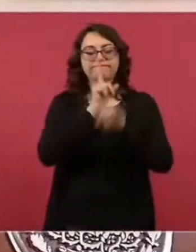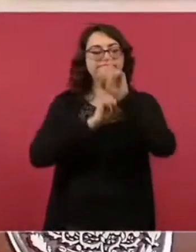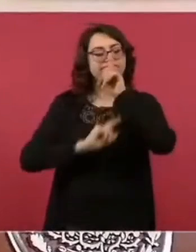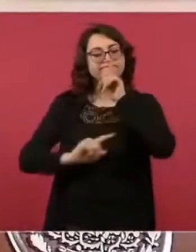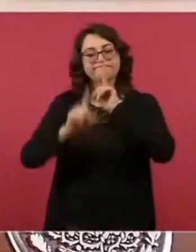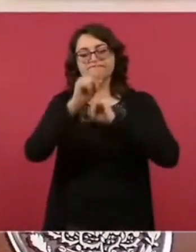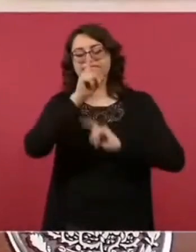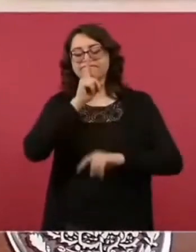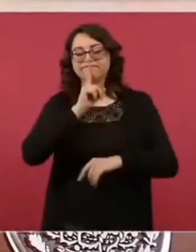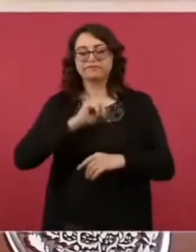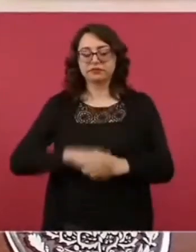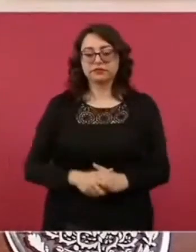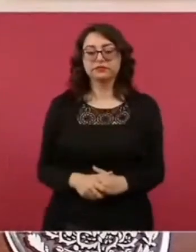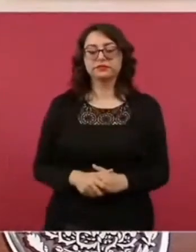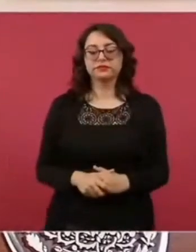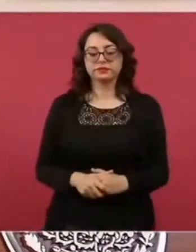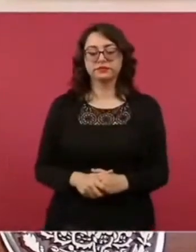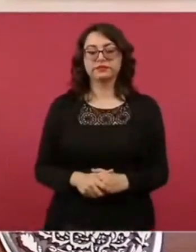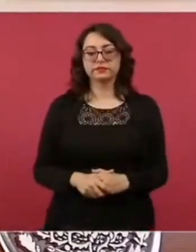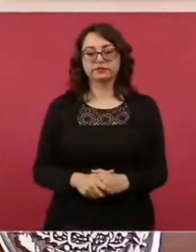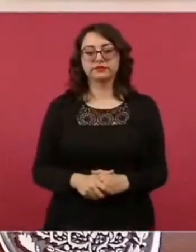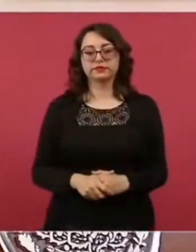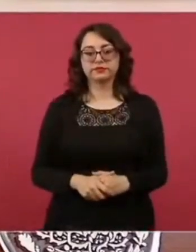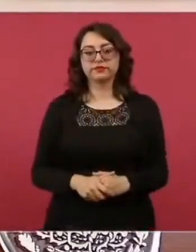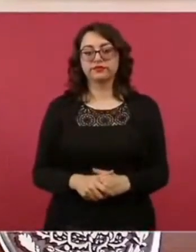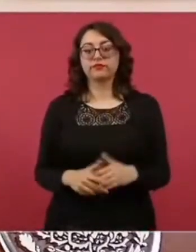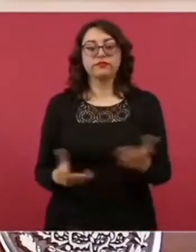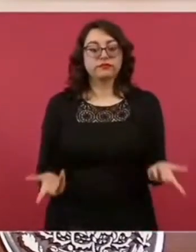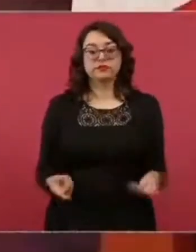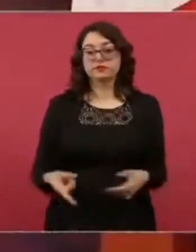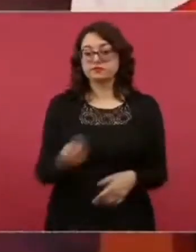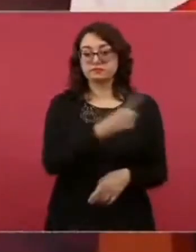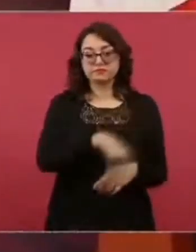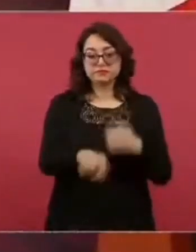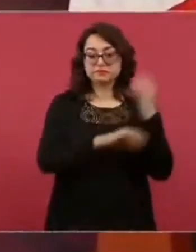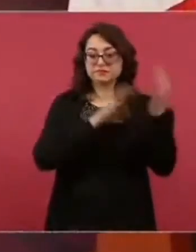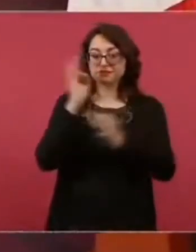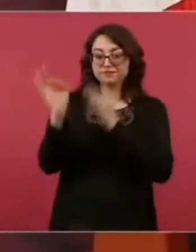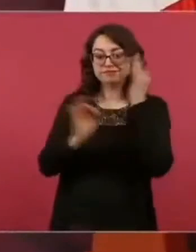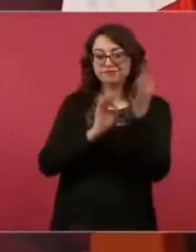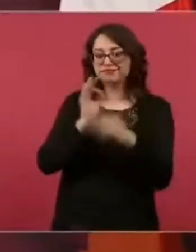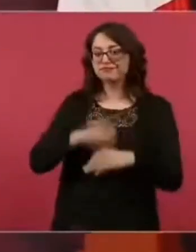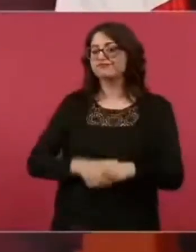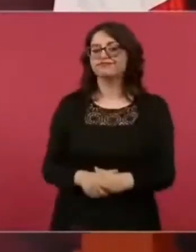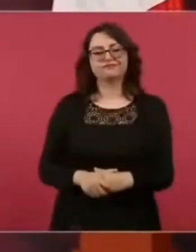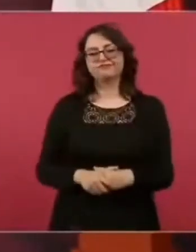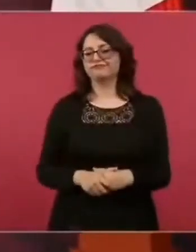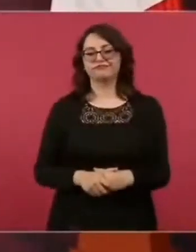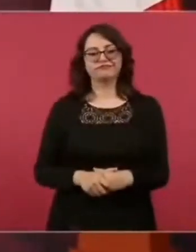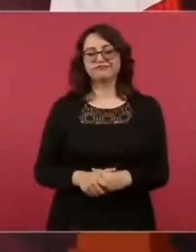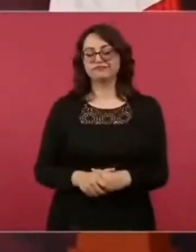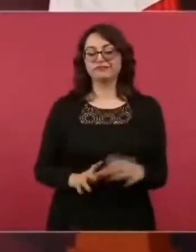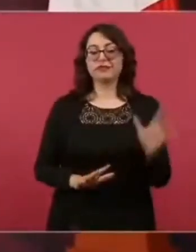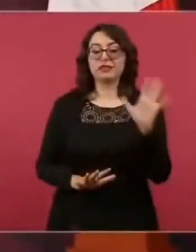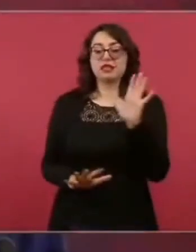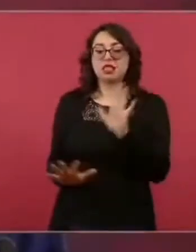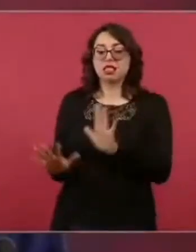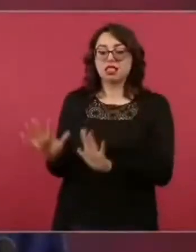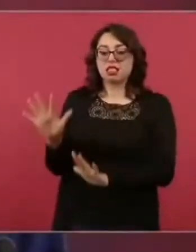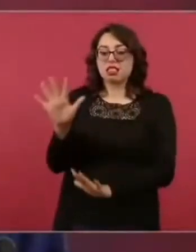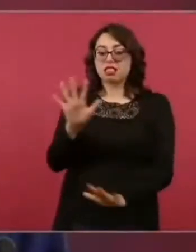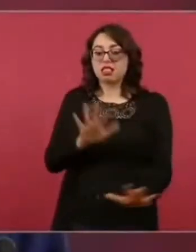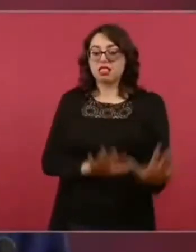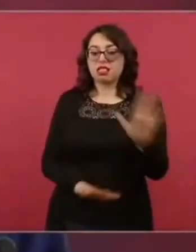Ya no lo olviden. No son medios de información, son medios de manipulación.